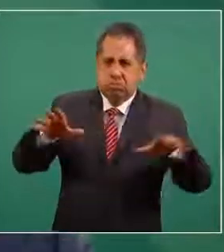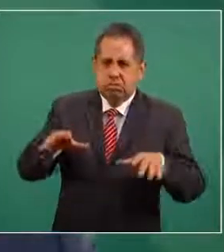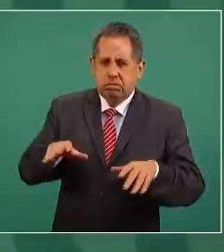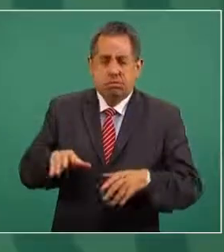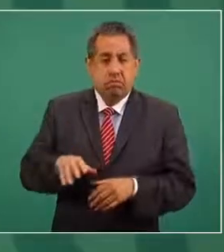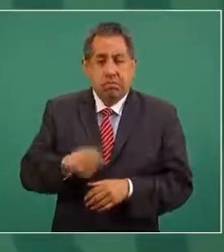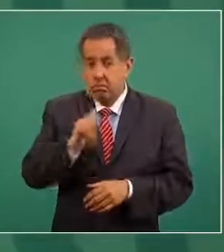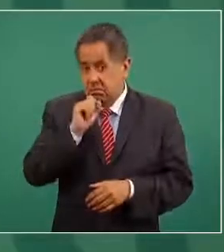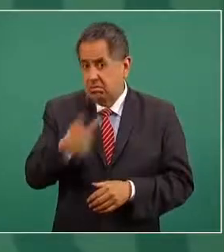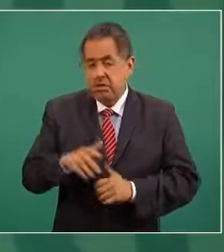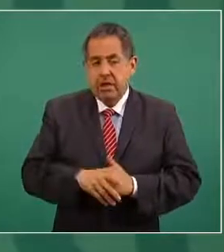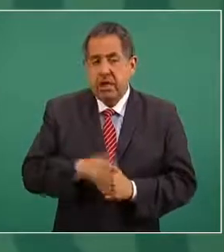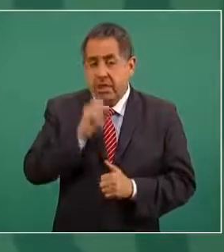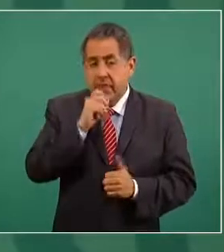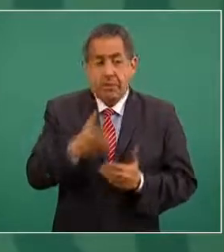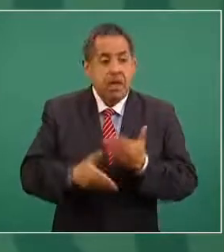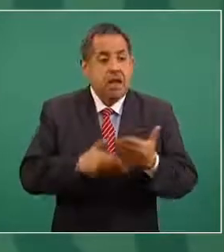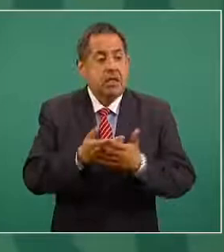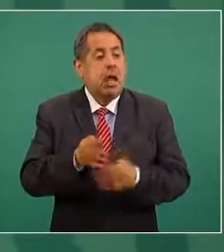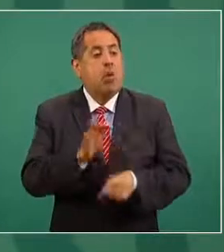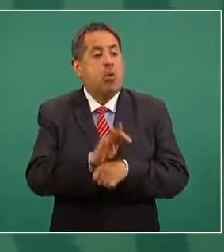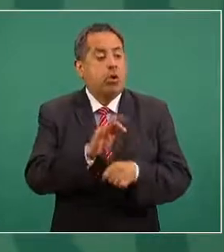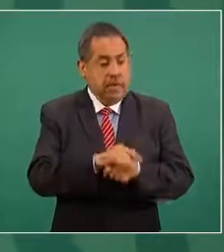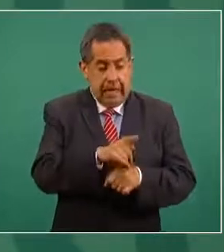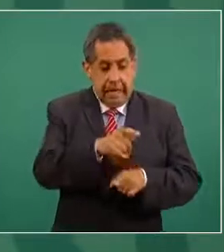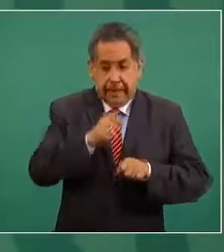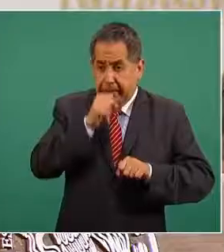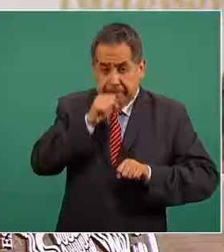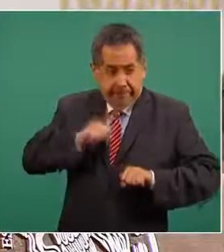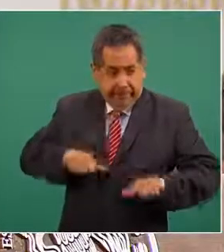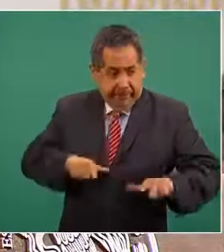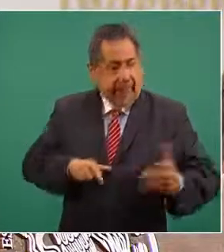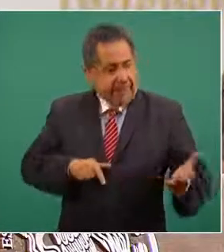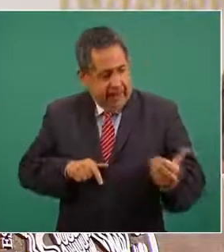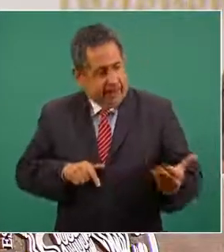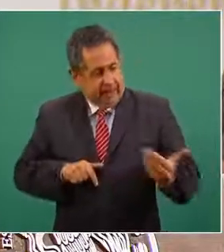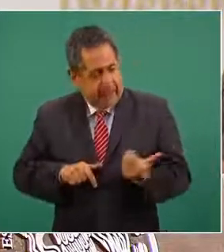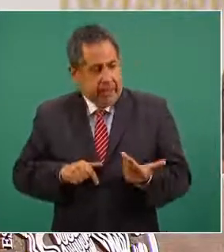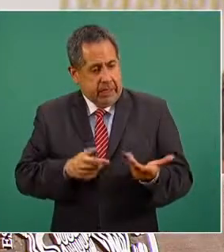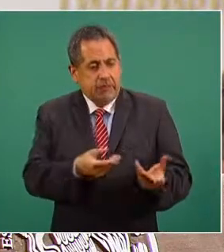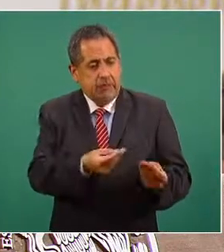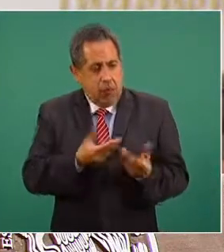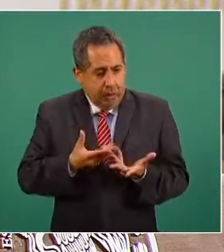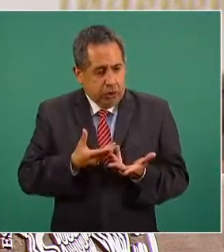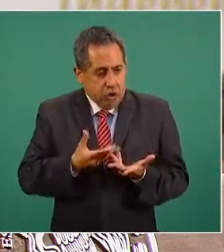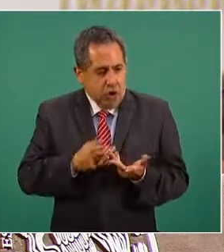ofreciendo garantías a quienes están detenidos